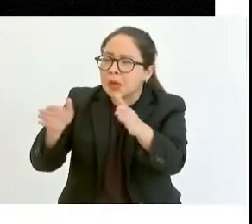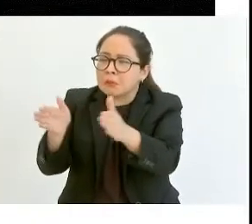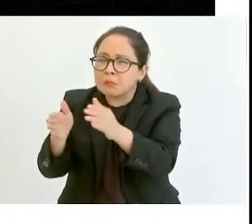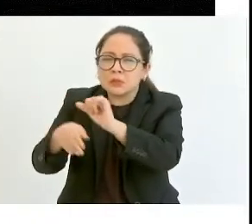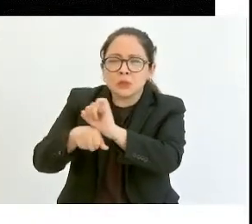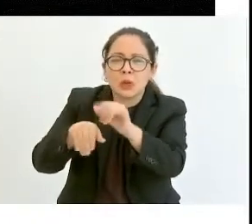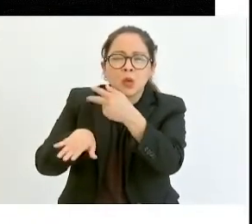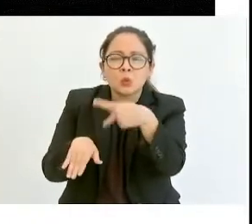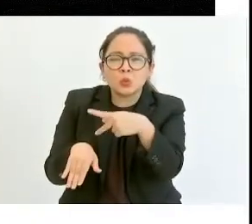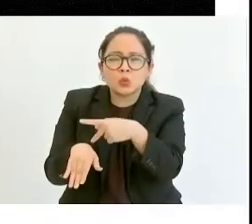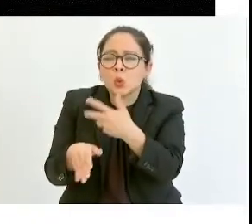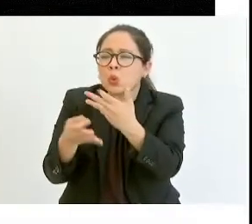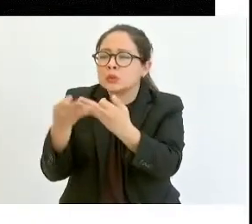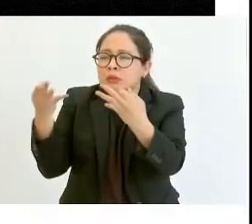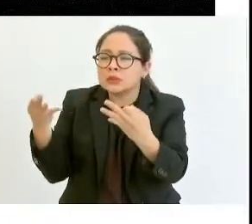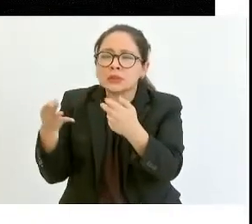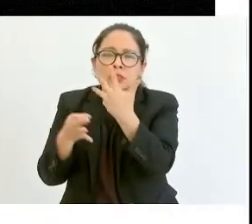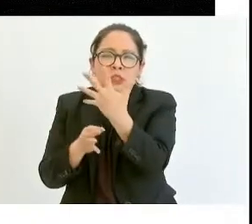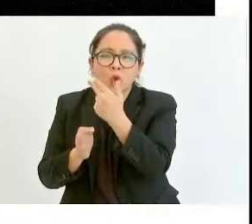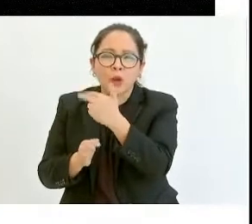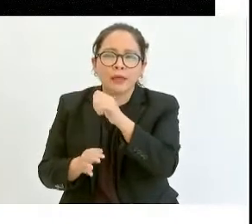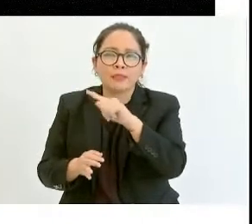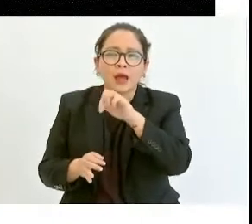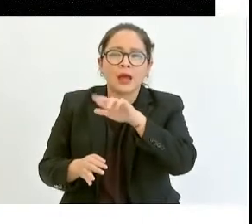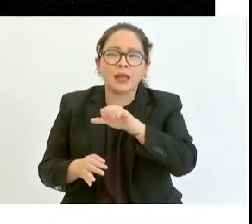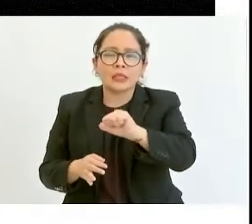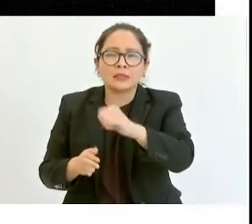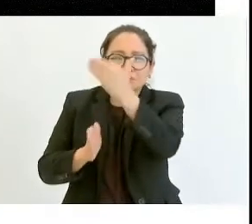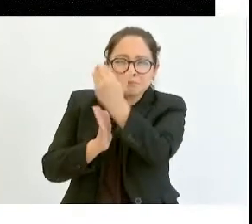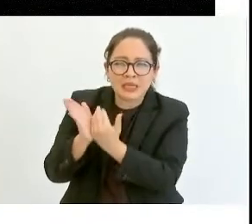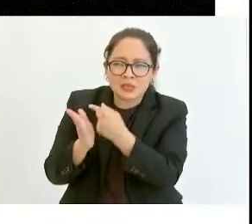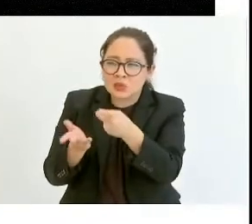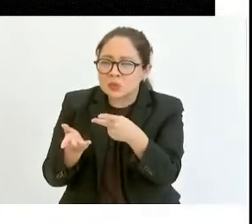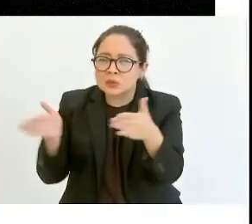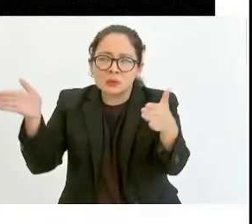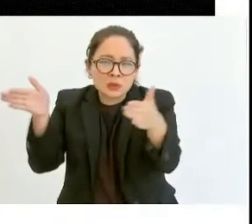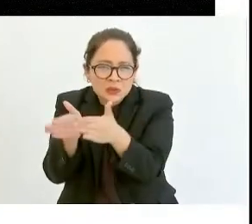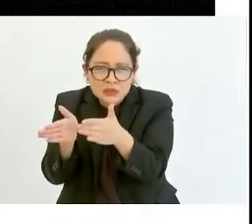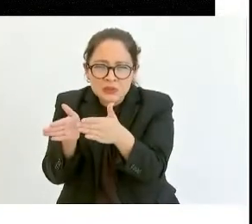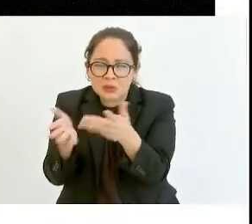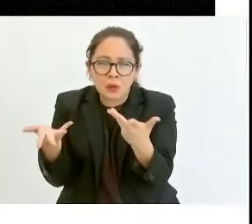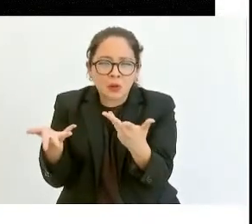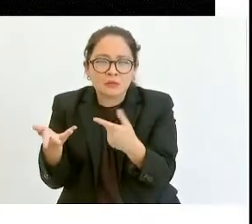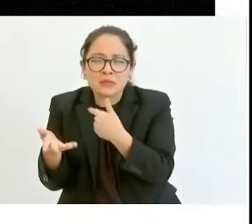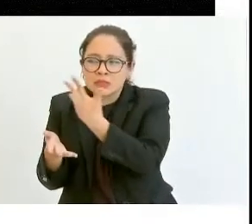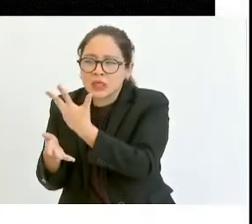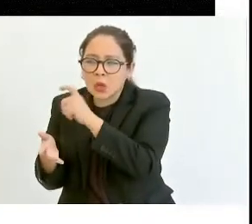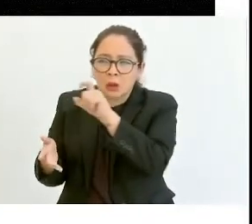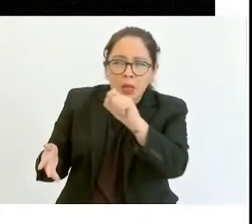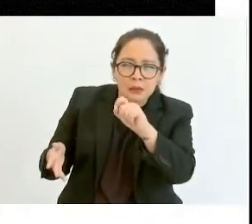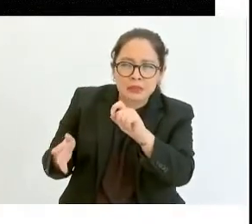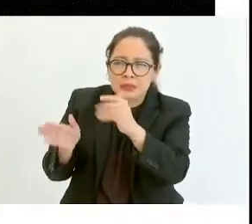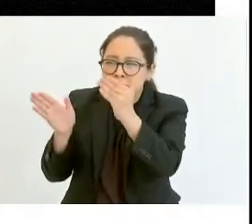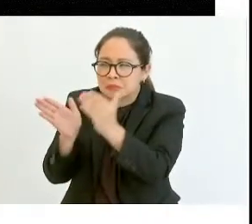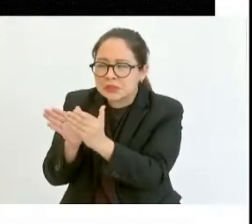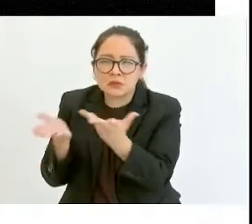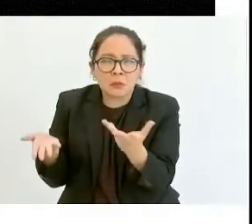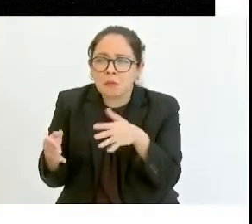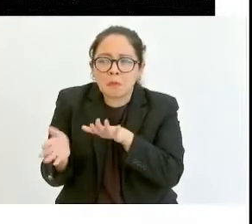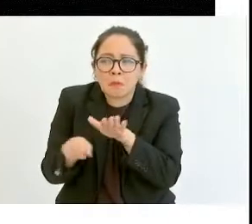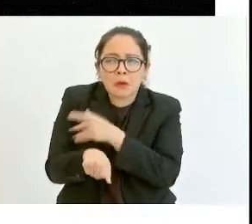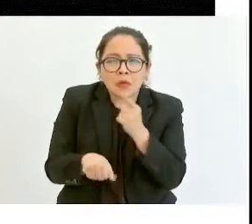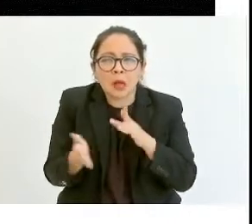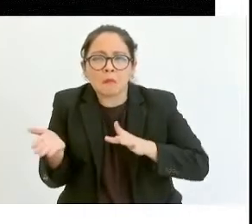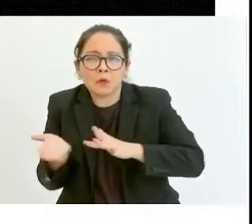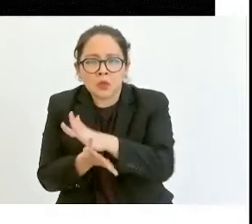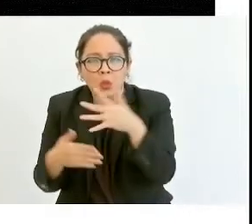de menos de 5 hectáreas y el 16% de 5 a 20 hectáreas. ¿Por qué los apoyamos? ¿Solamente por un